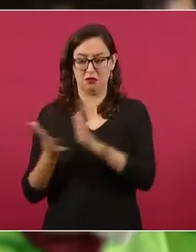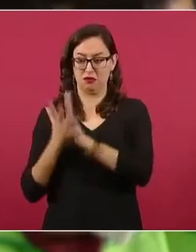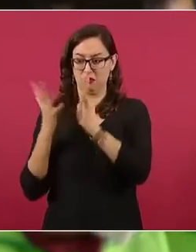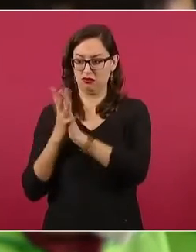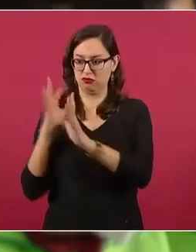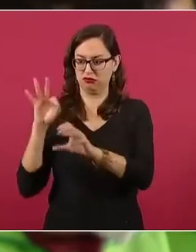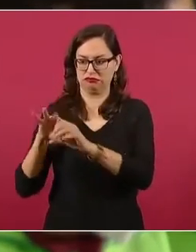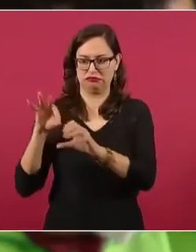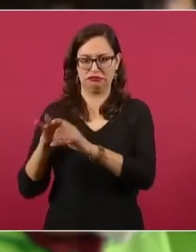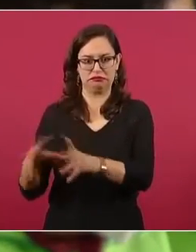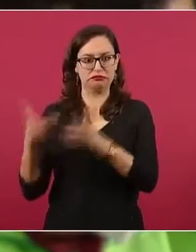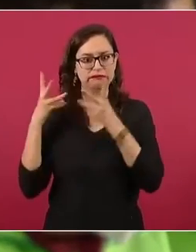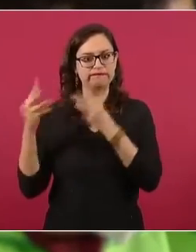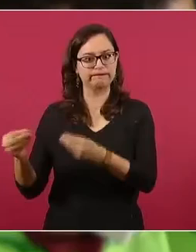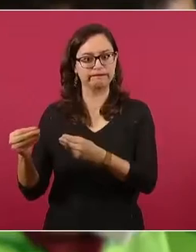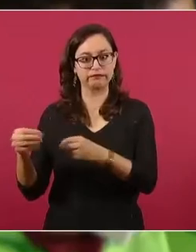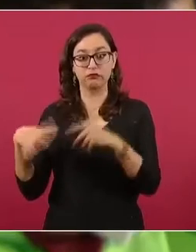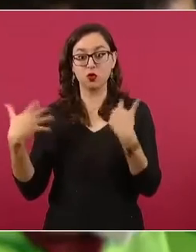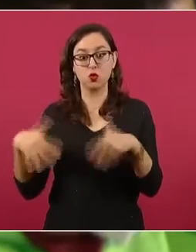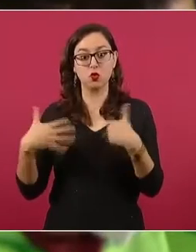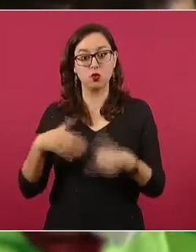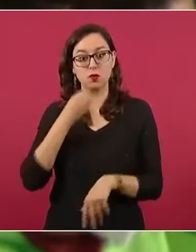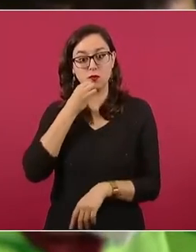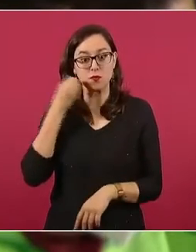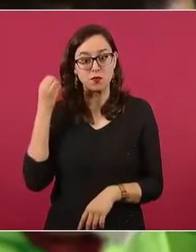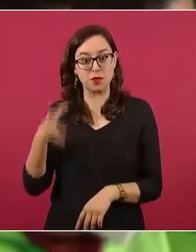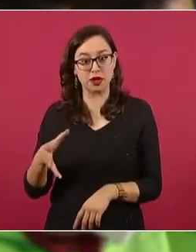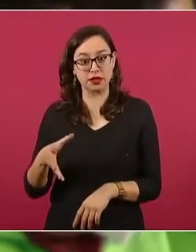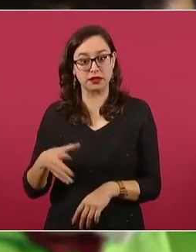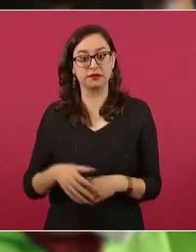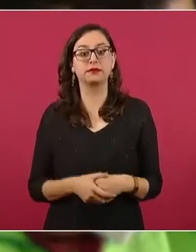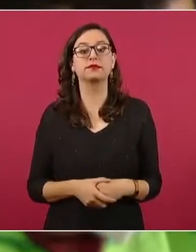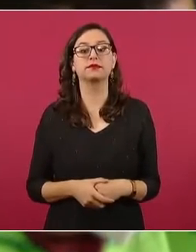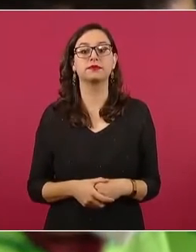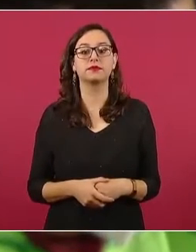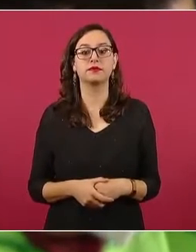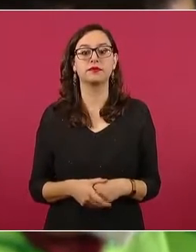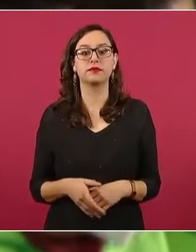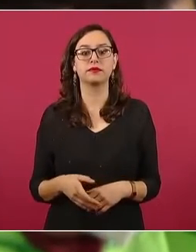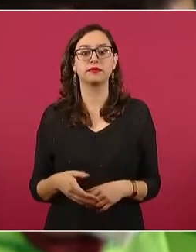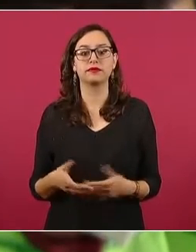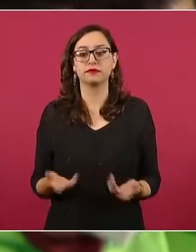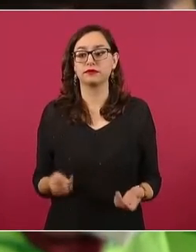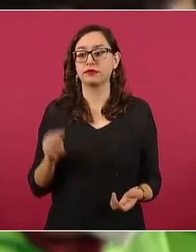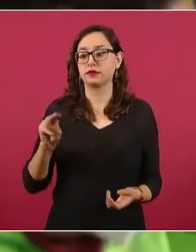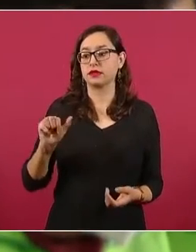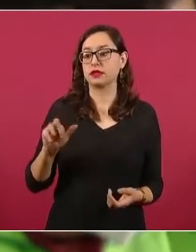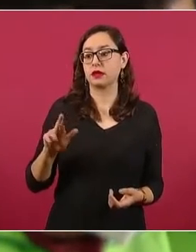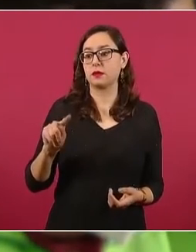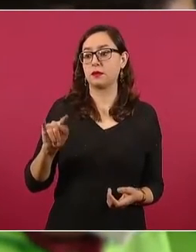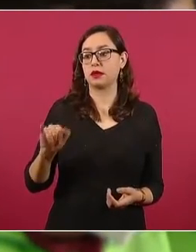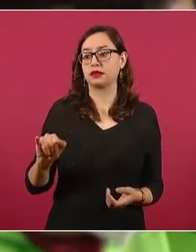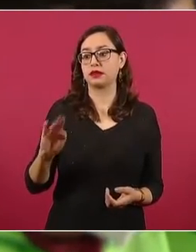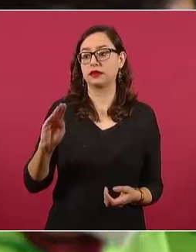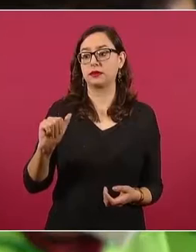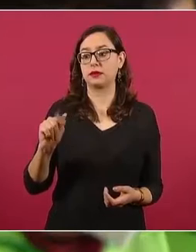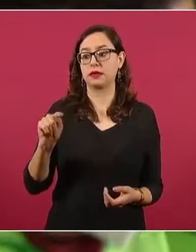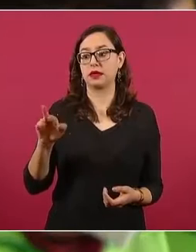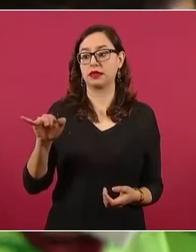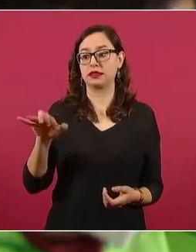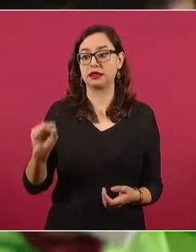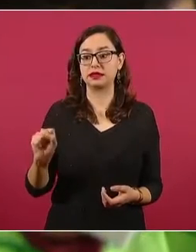Esto se causó polémica porque dijo bueno, ya Martí Batres está entre las